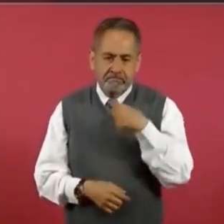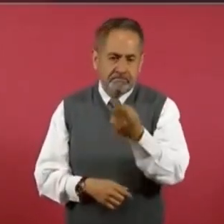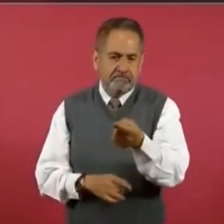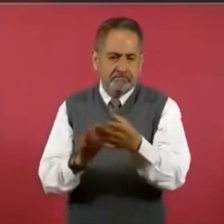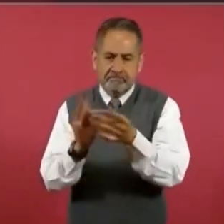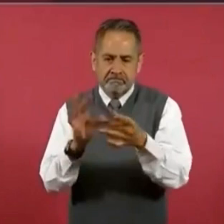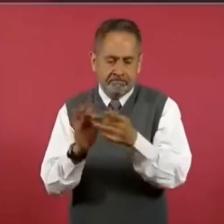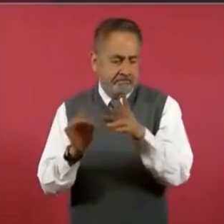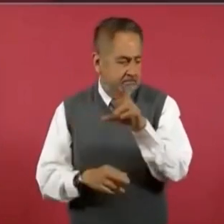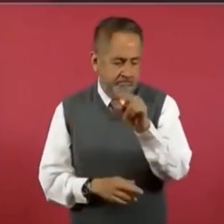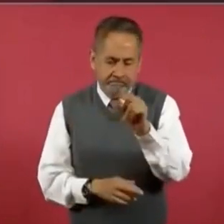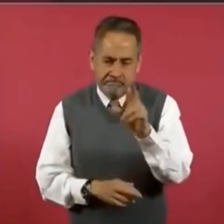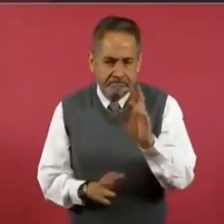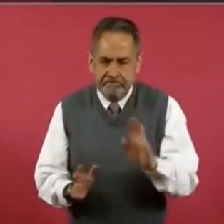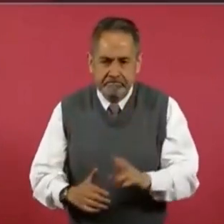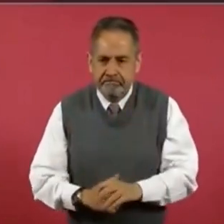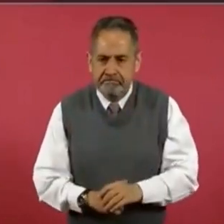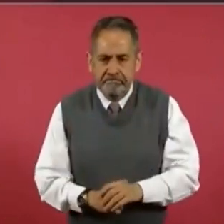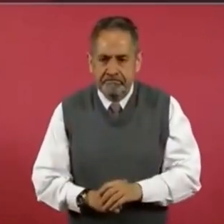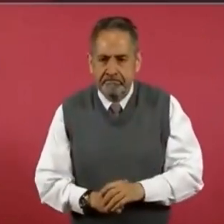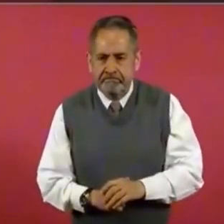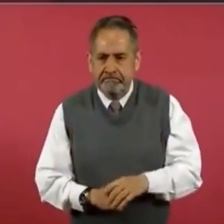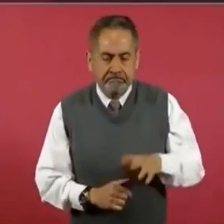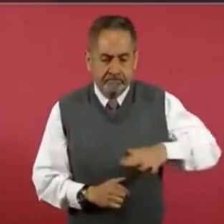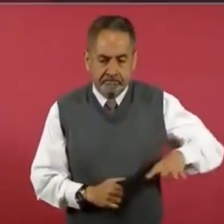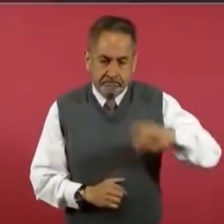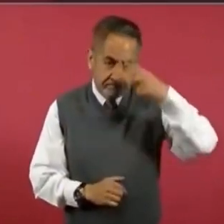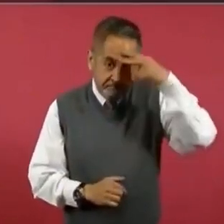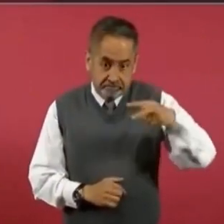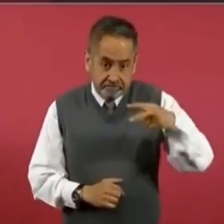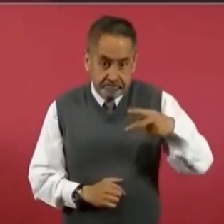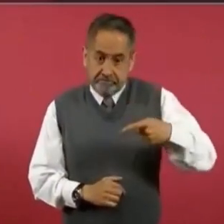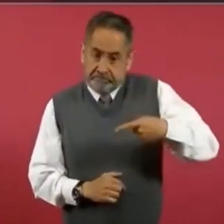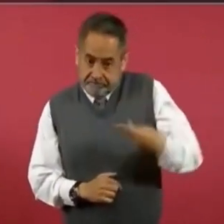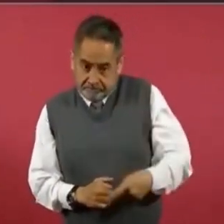que los asuntos de México los tenemos que resolver nosotros.